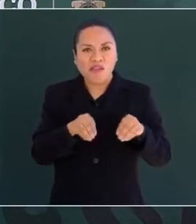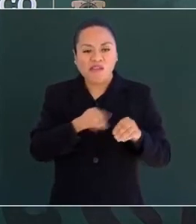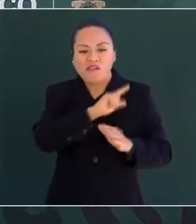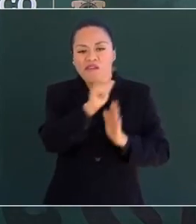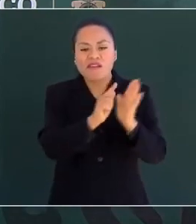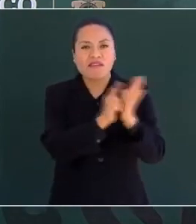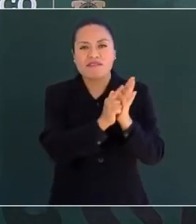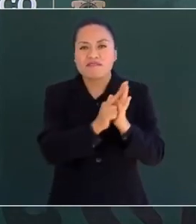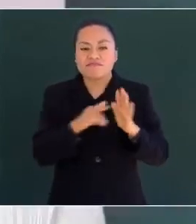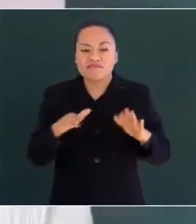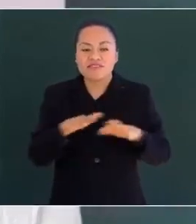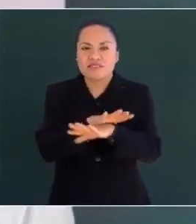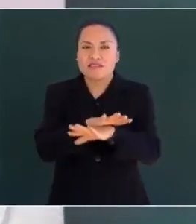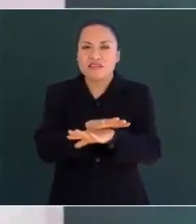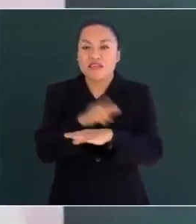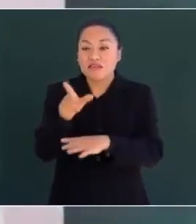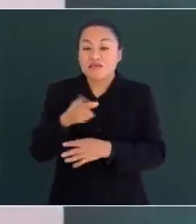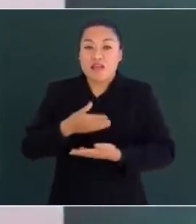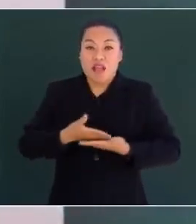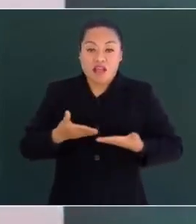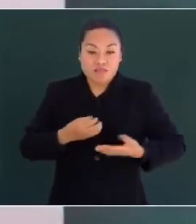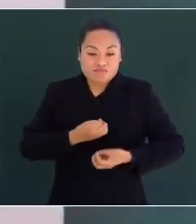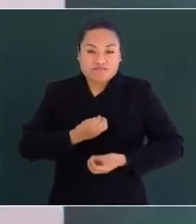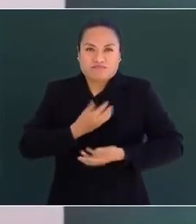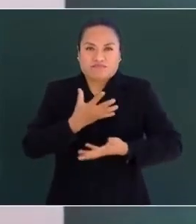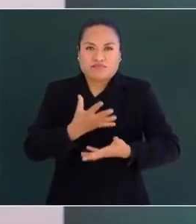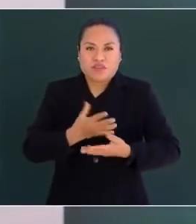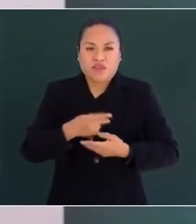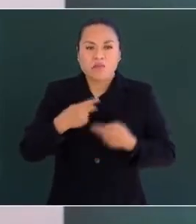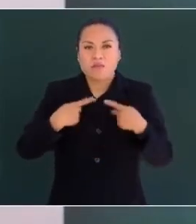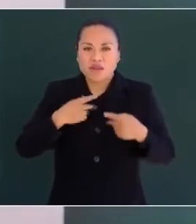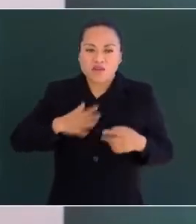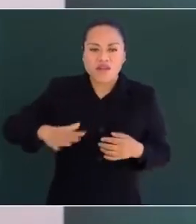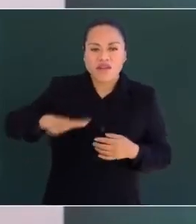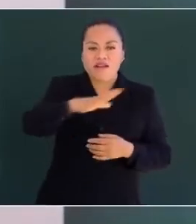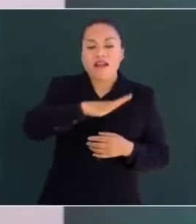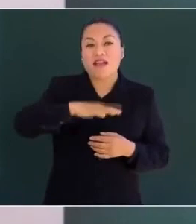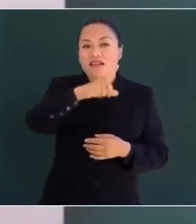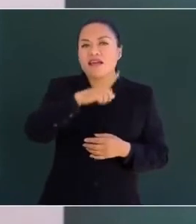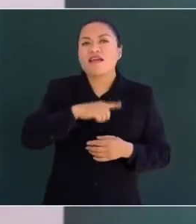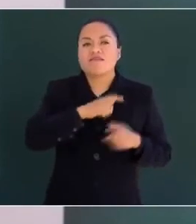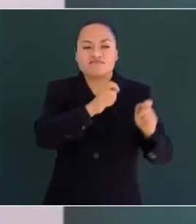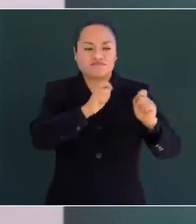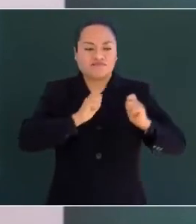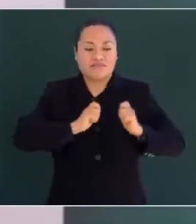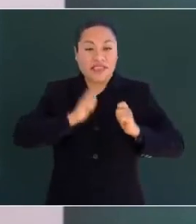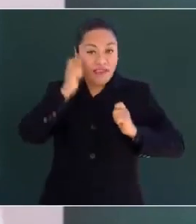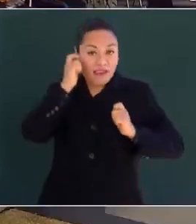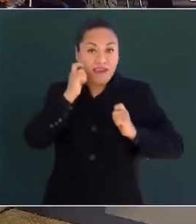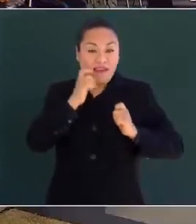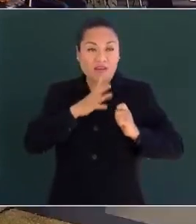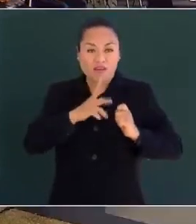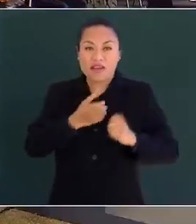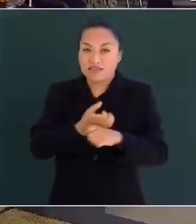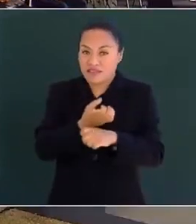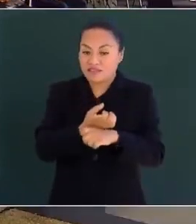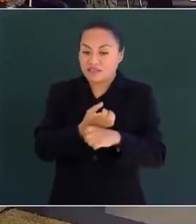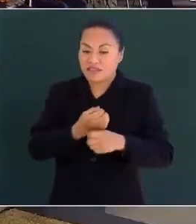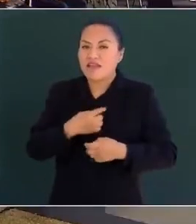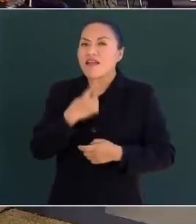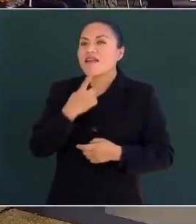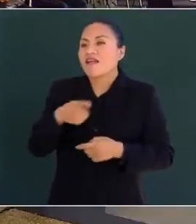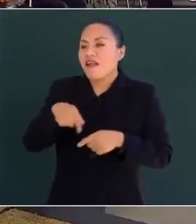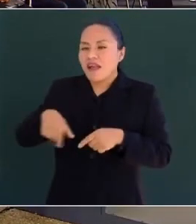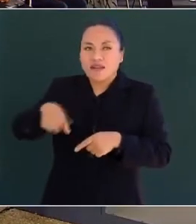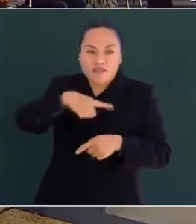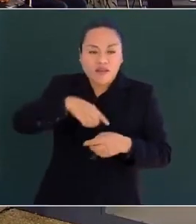Por la firme convicción que usted expresa, en nombre del pueblo y del gobierno de Guerrero, aquí frente a nuestros hermanos y hermanas de